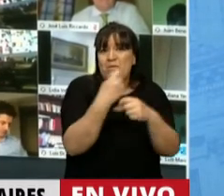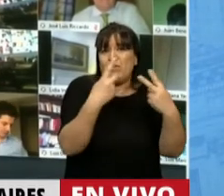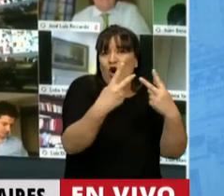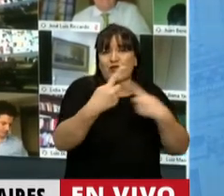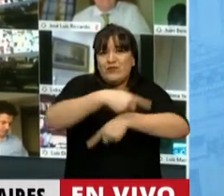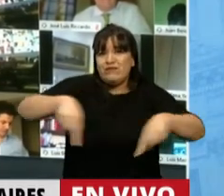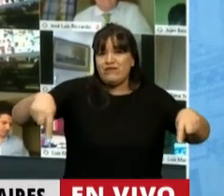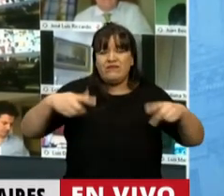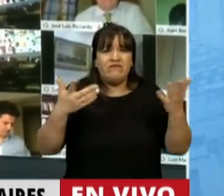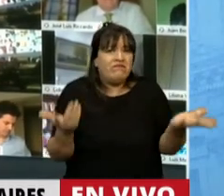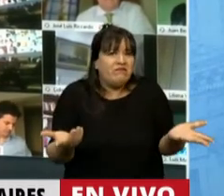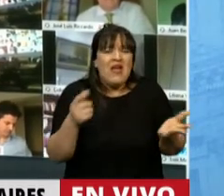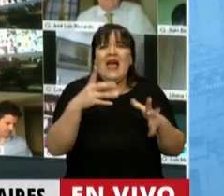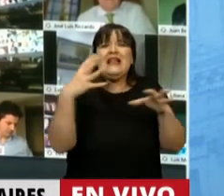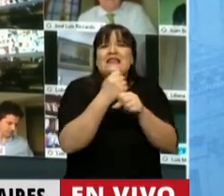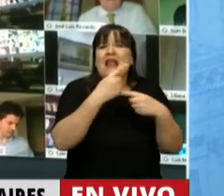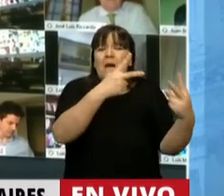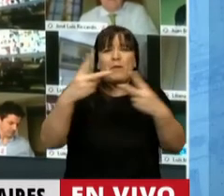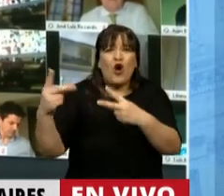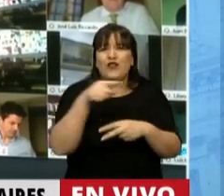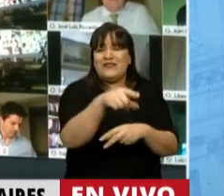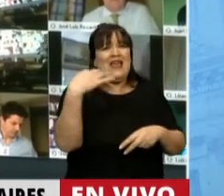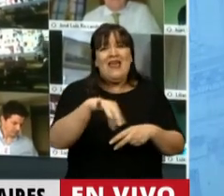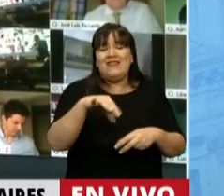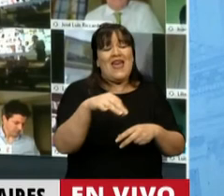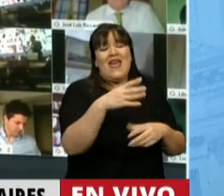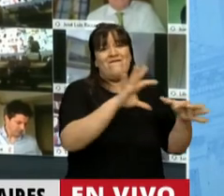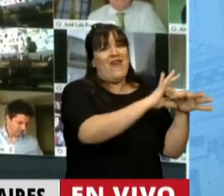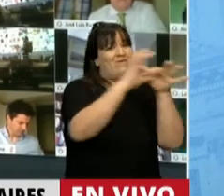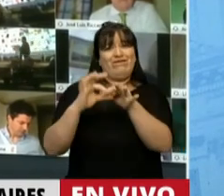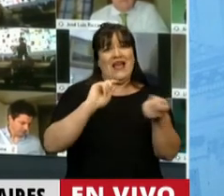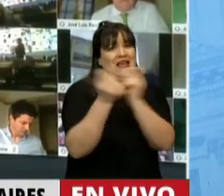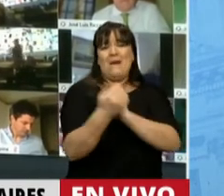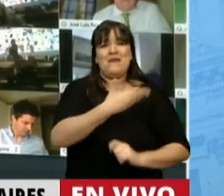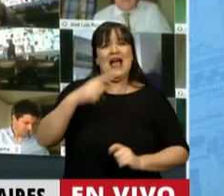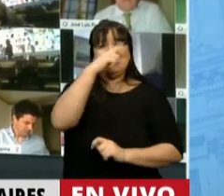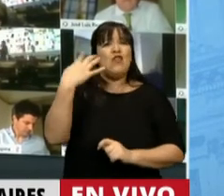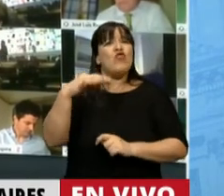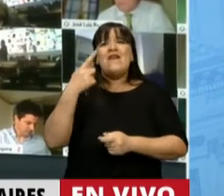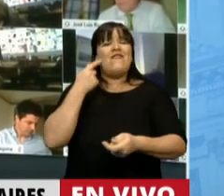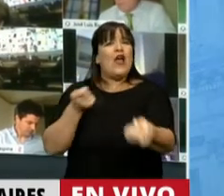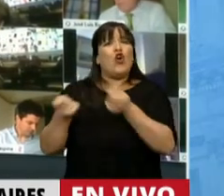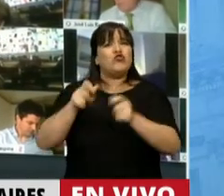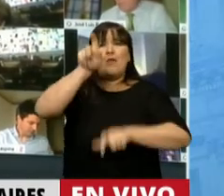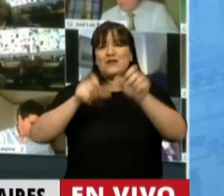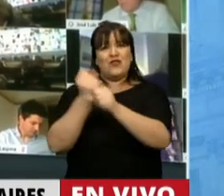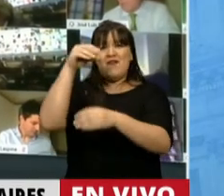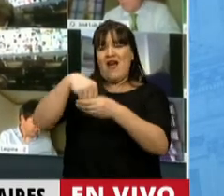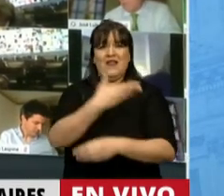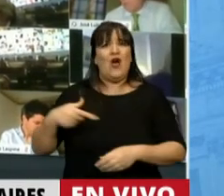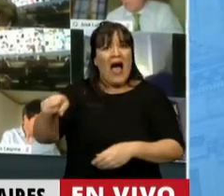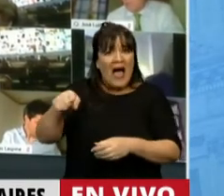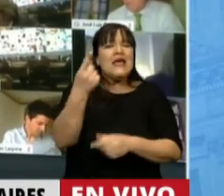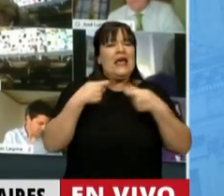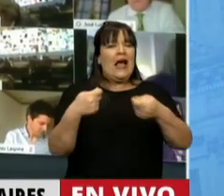parasitaria. El transporte urbano de pasajeros hay que estaterciarlo integralmente y ponerlo bajo control de los trabajadores. Va a salir mucho